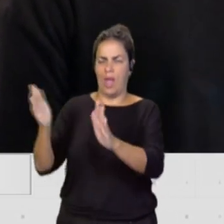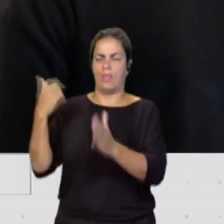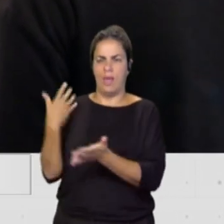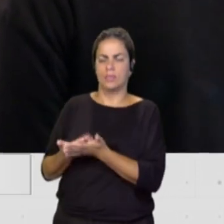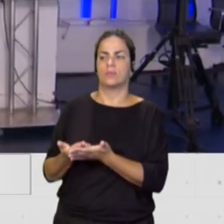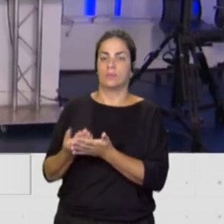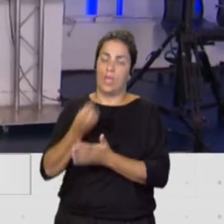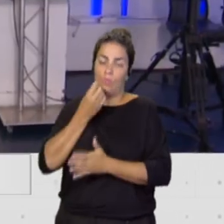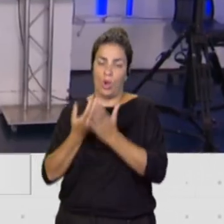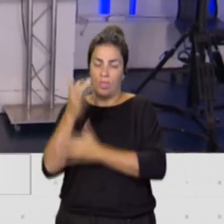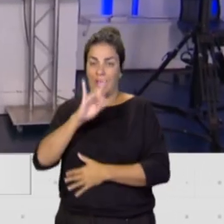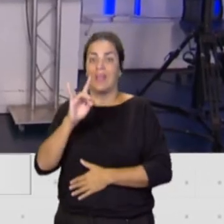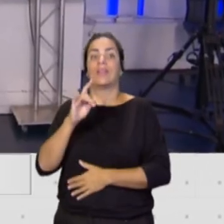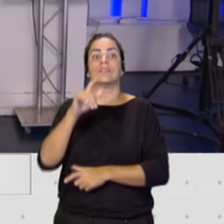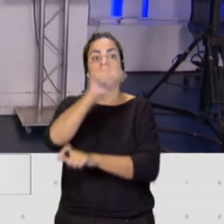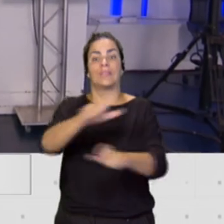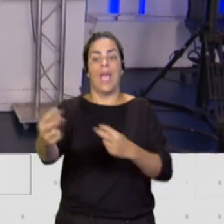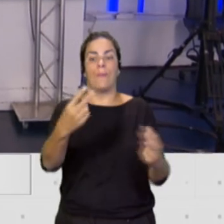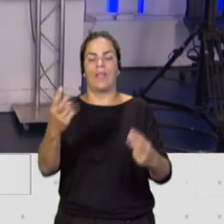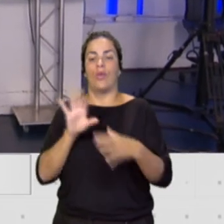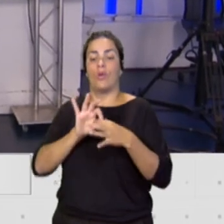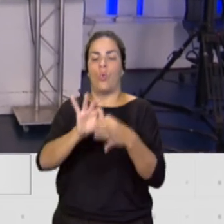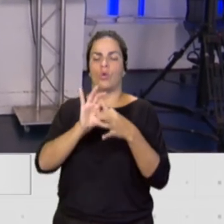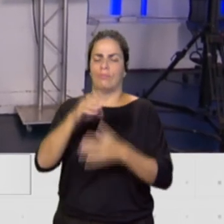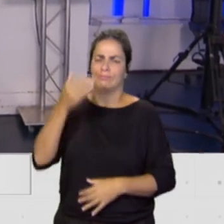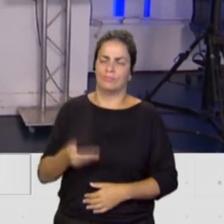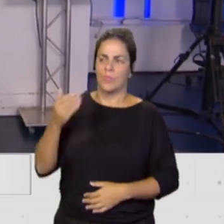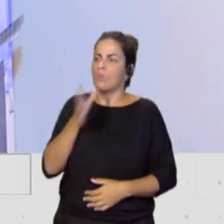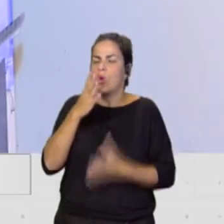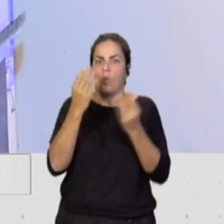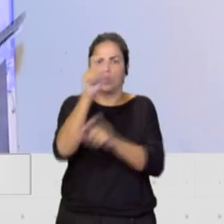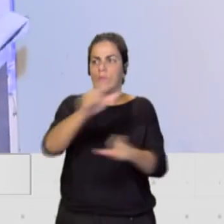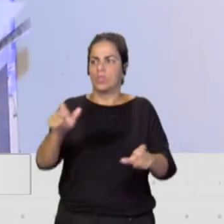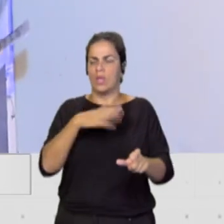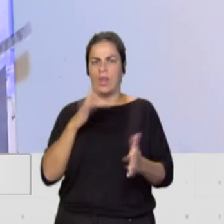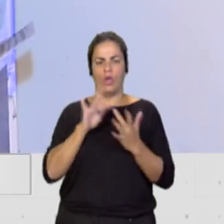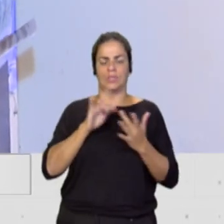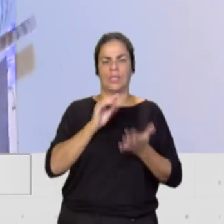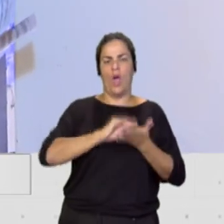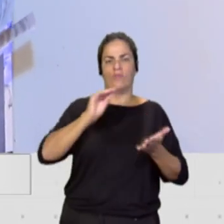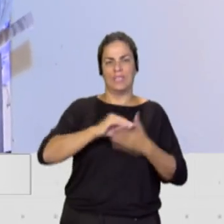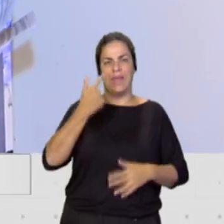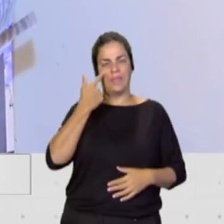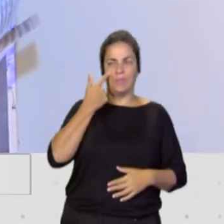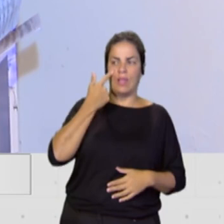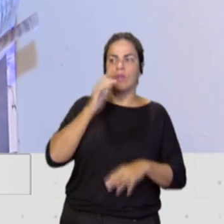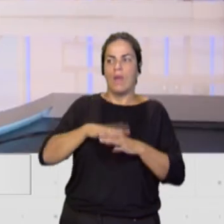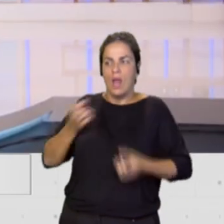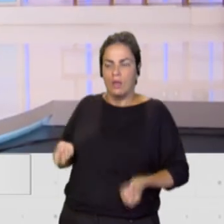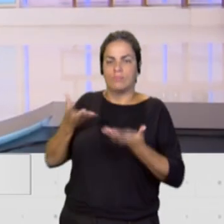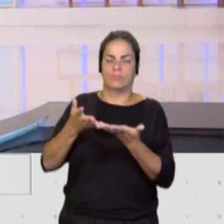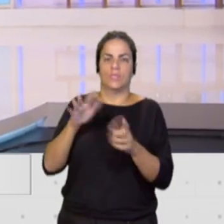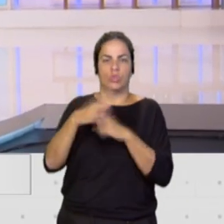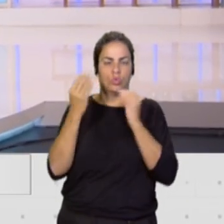unión con el espectador es muy importante, que hay mucha gente que se dirige a las oficinas del espectador para contar lo que les pasa, para que